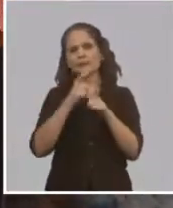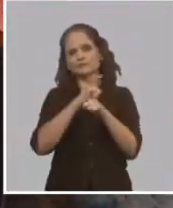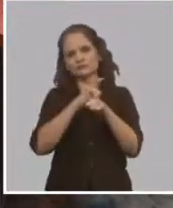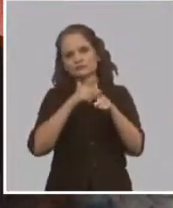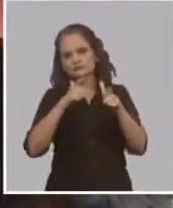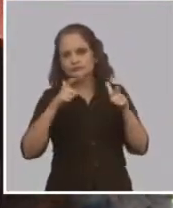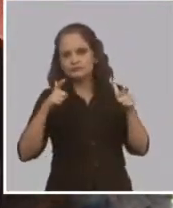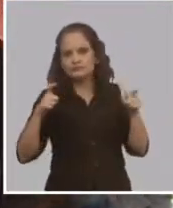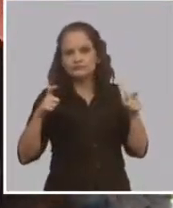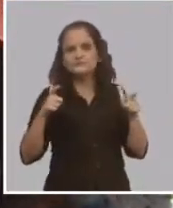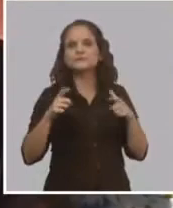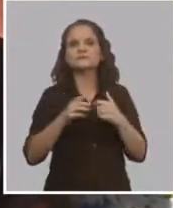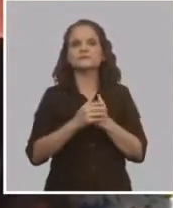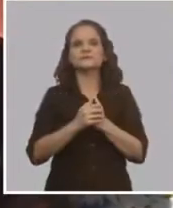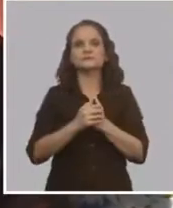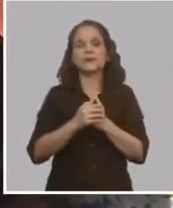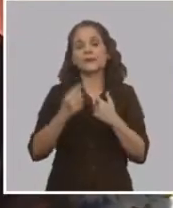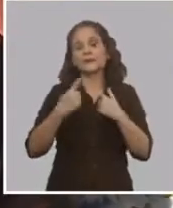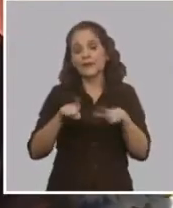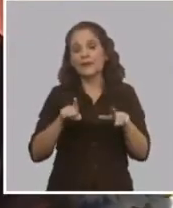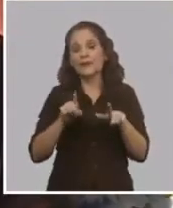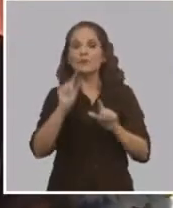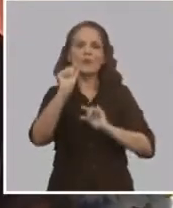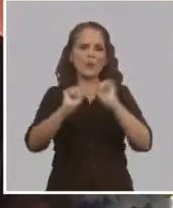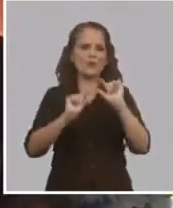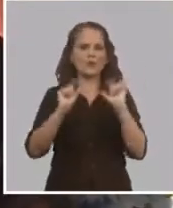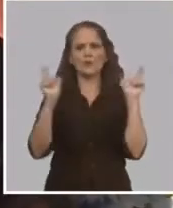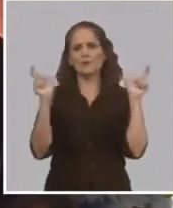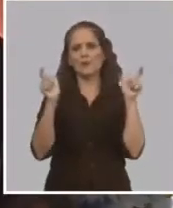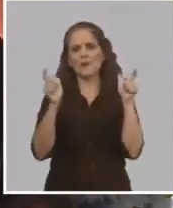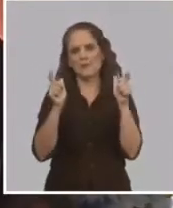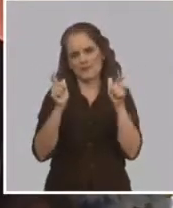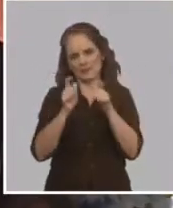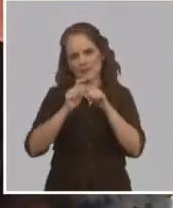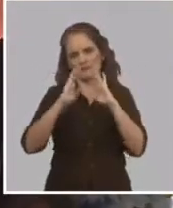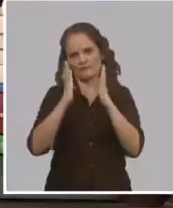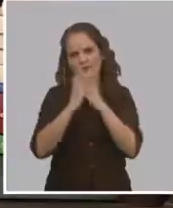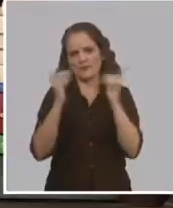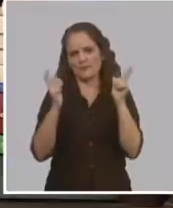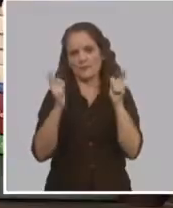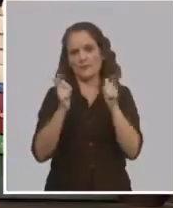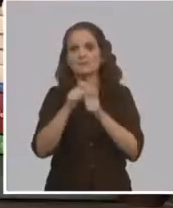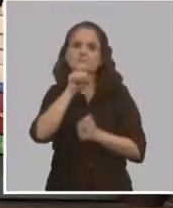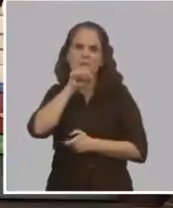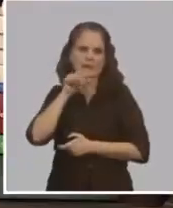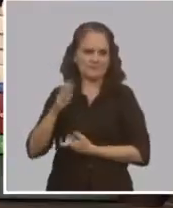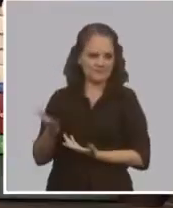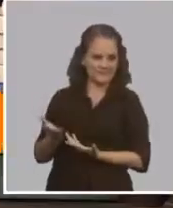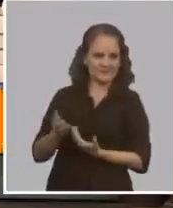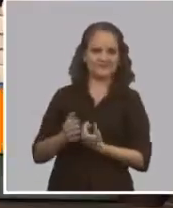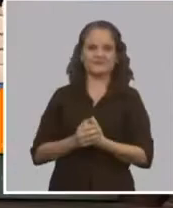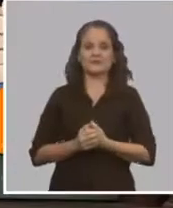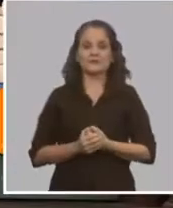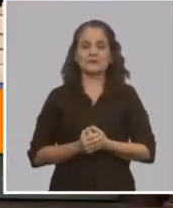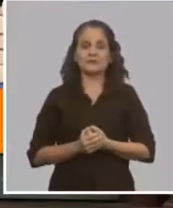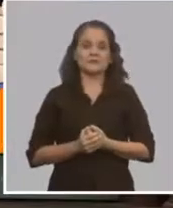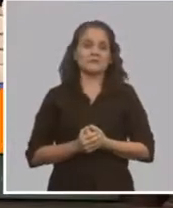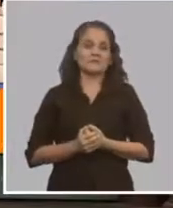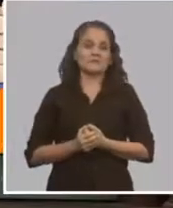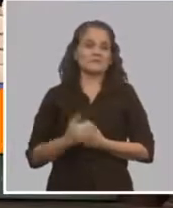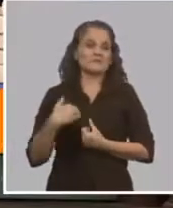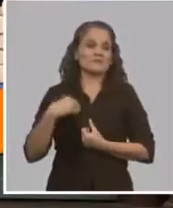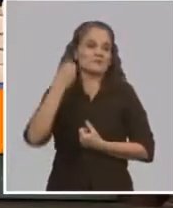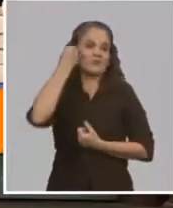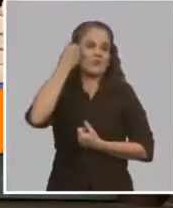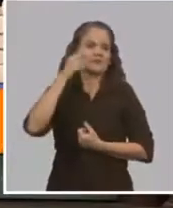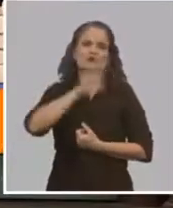razón en el destino se ha ido contrayendo y bueno, es mi mamá. No creo que yo haya representado nunca